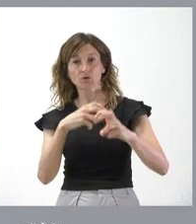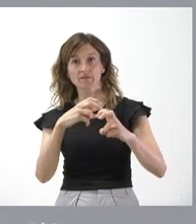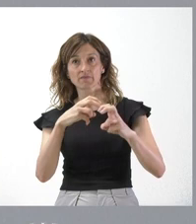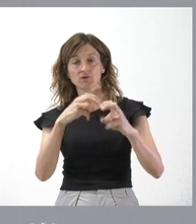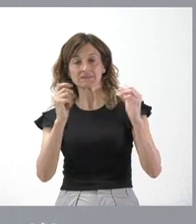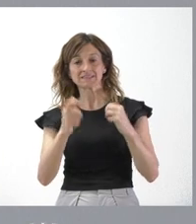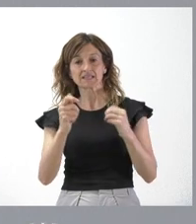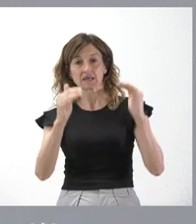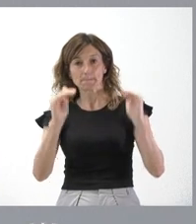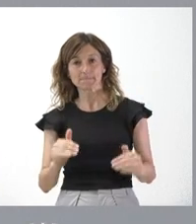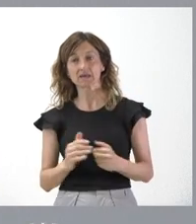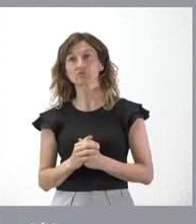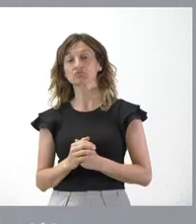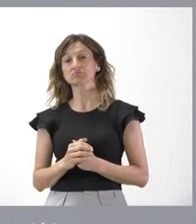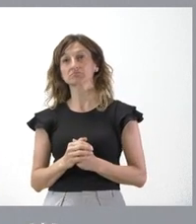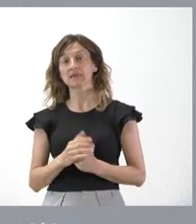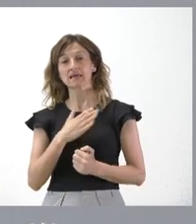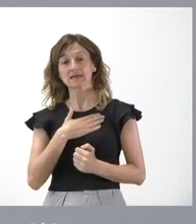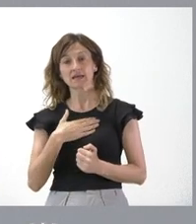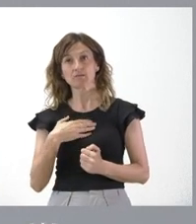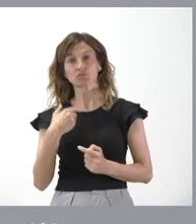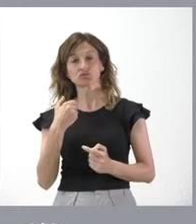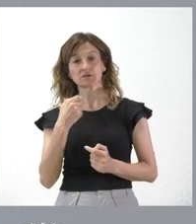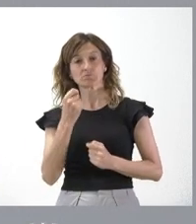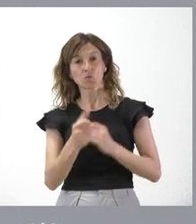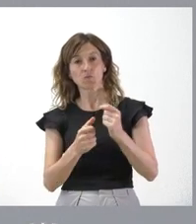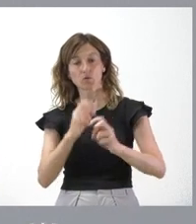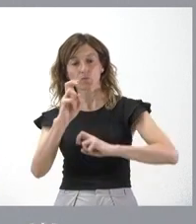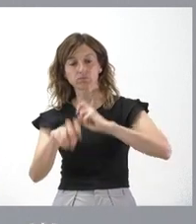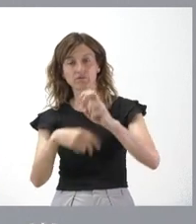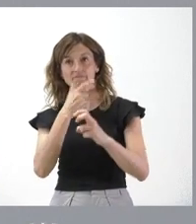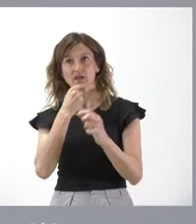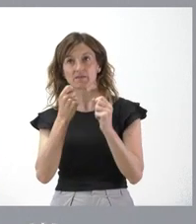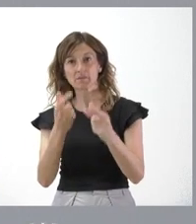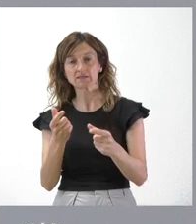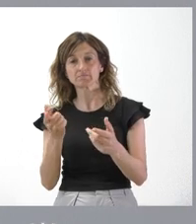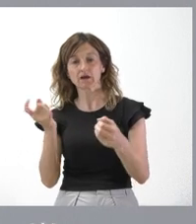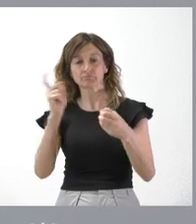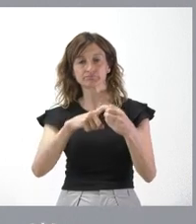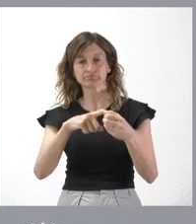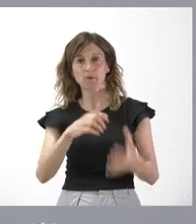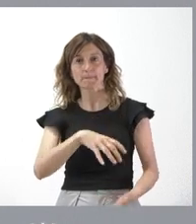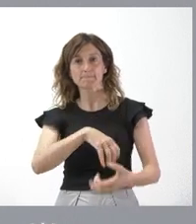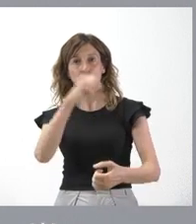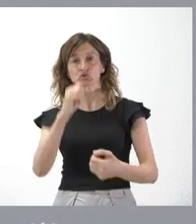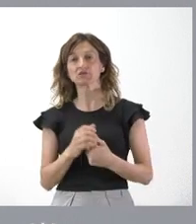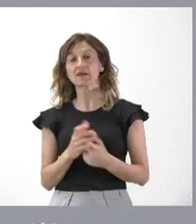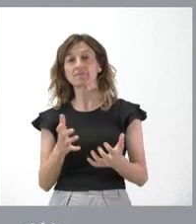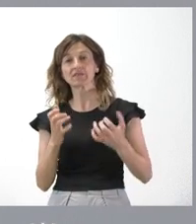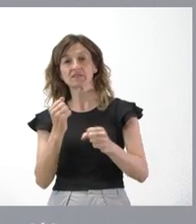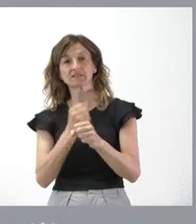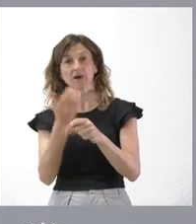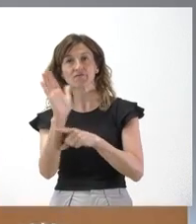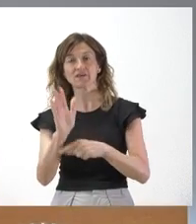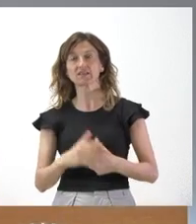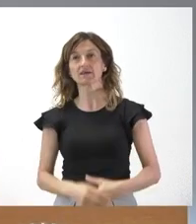y, en todo caso, nuestro deseo es irlo actualizando para dar mayor facilidad a todo el mundo a poder participar en las bolsas y poderse beneficiar de esta oferta de empleo.